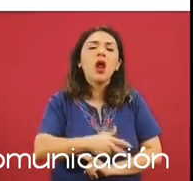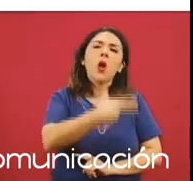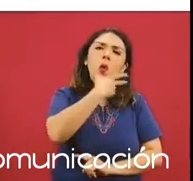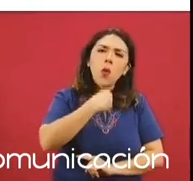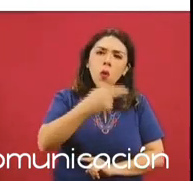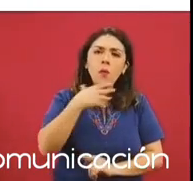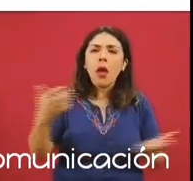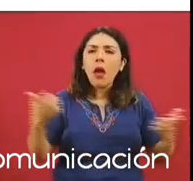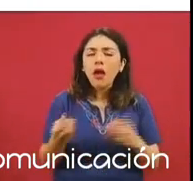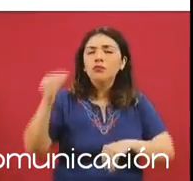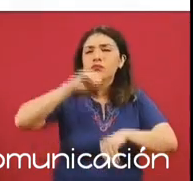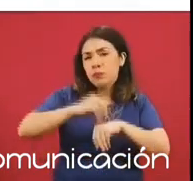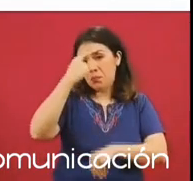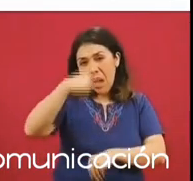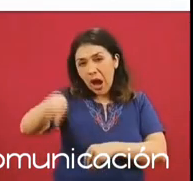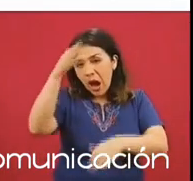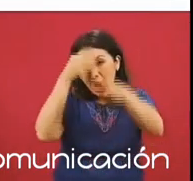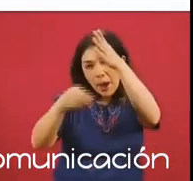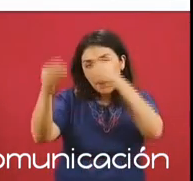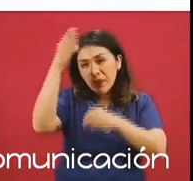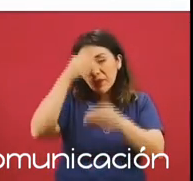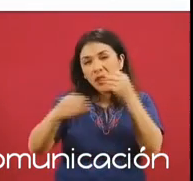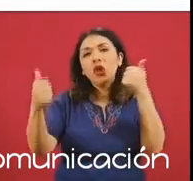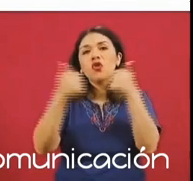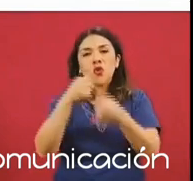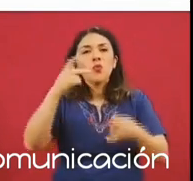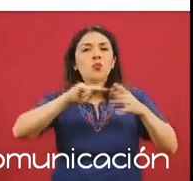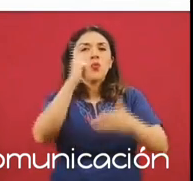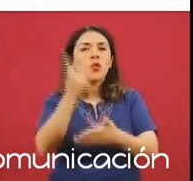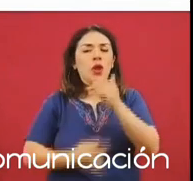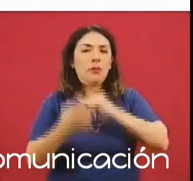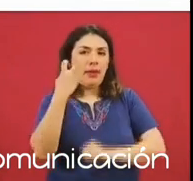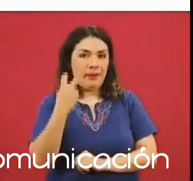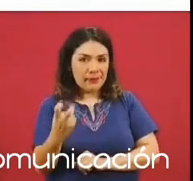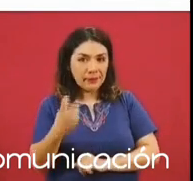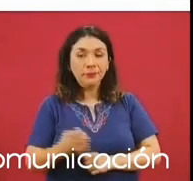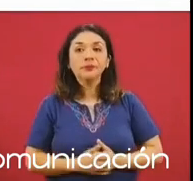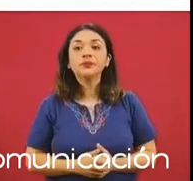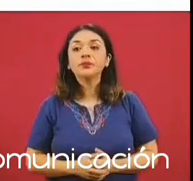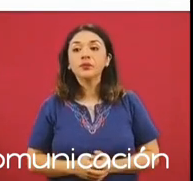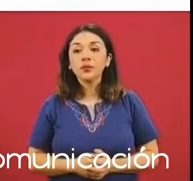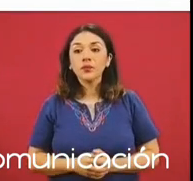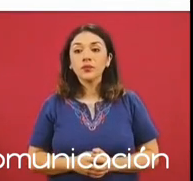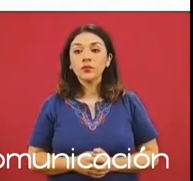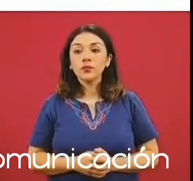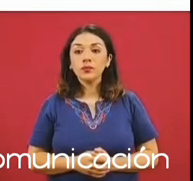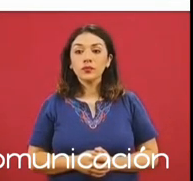aprendices que se capacitan en este programa. Adelante.